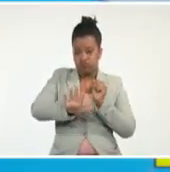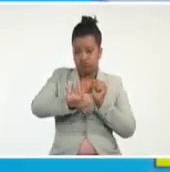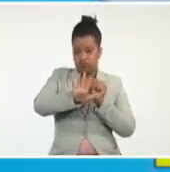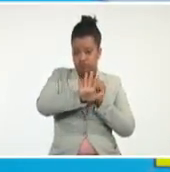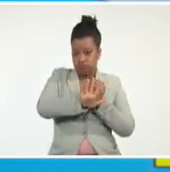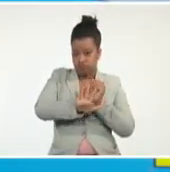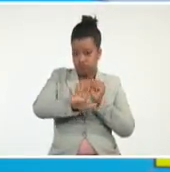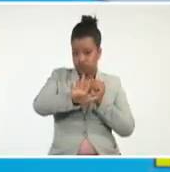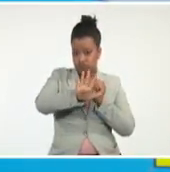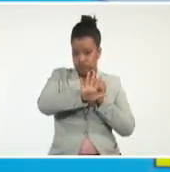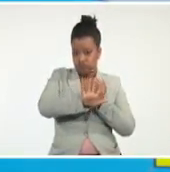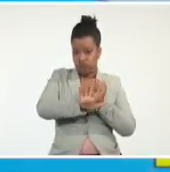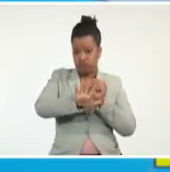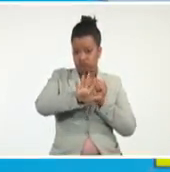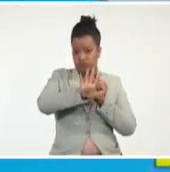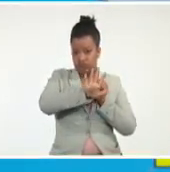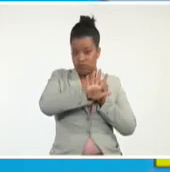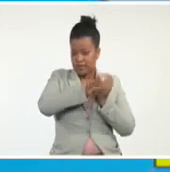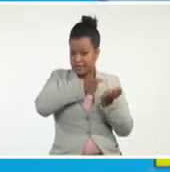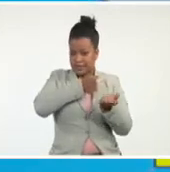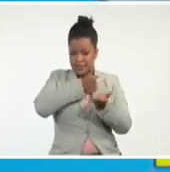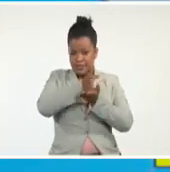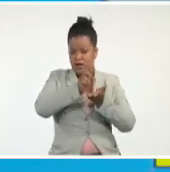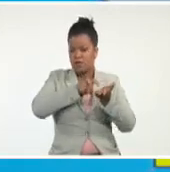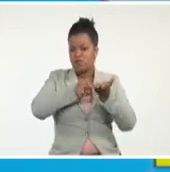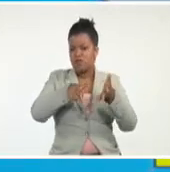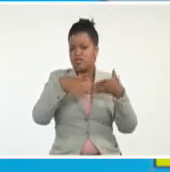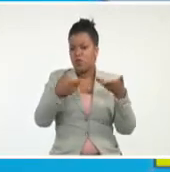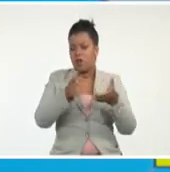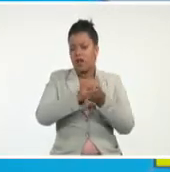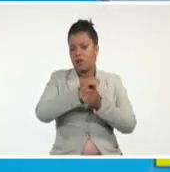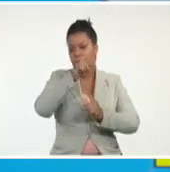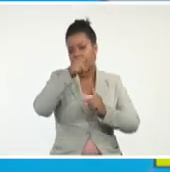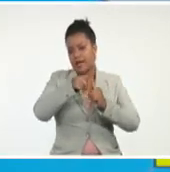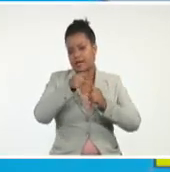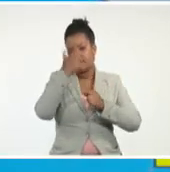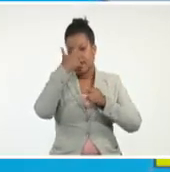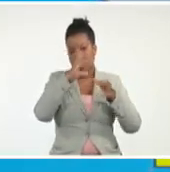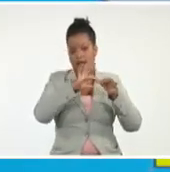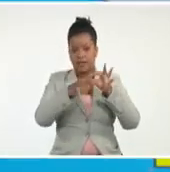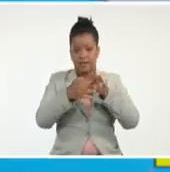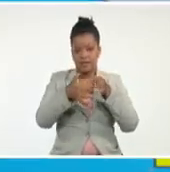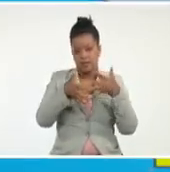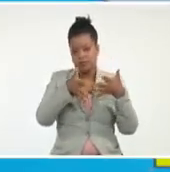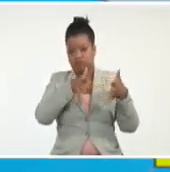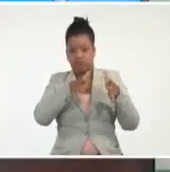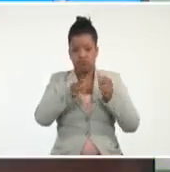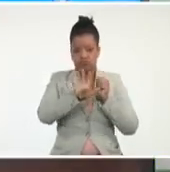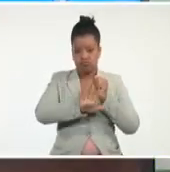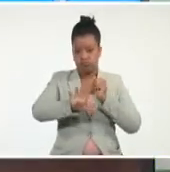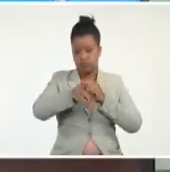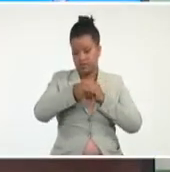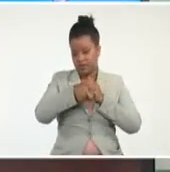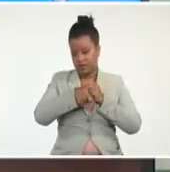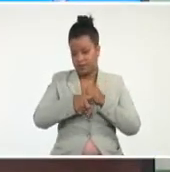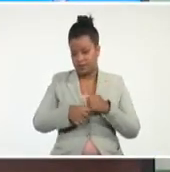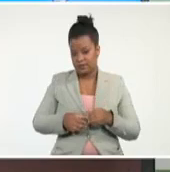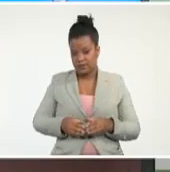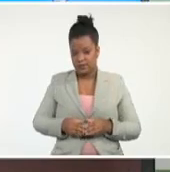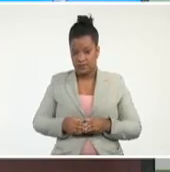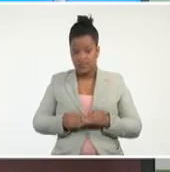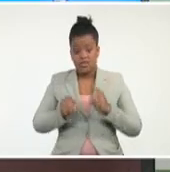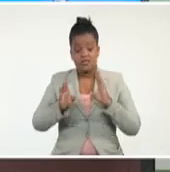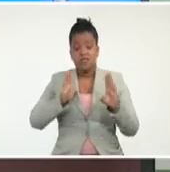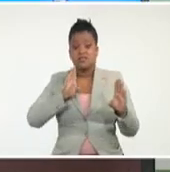por un punto entre la provincia de Matanza y la provincia de Artemisa, en esta zona. Me estoy refiriendo al centro